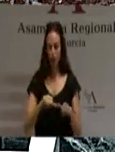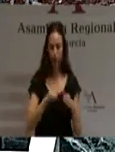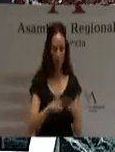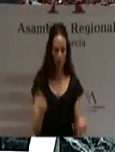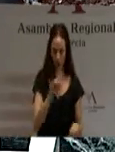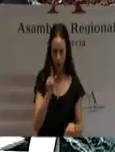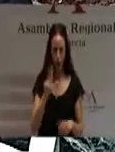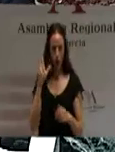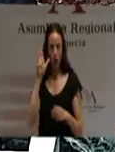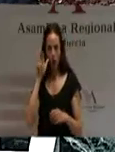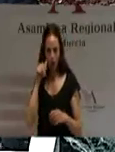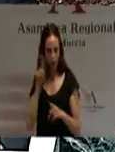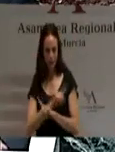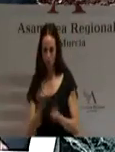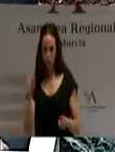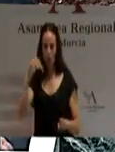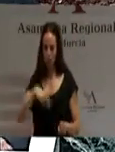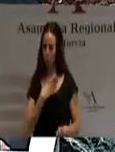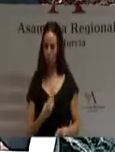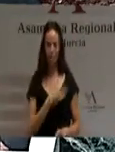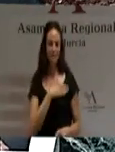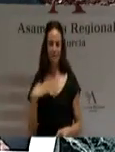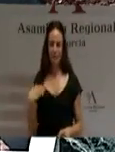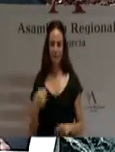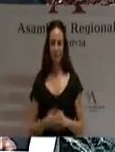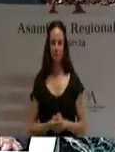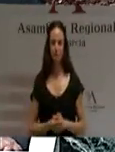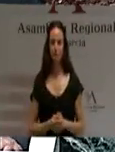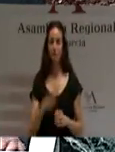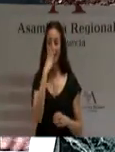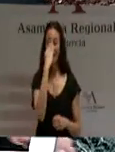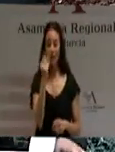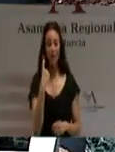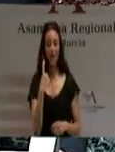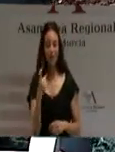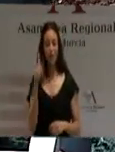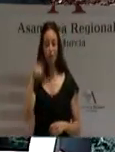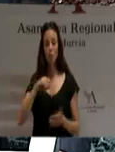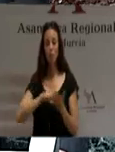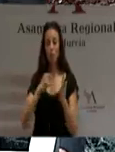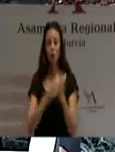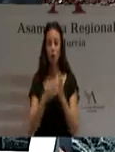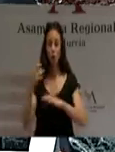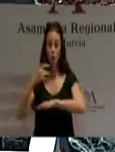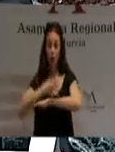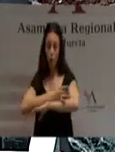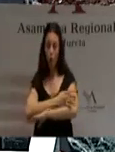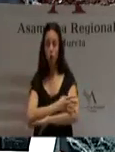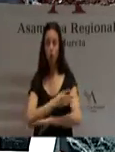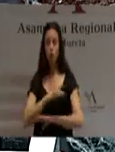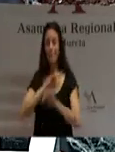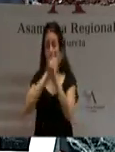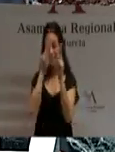Alicante. Señorías, si el AVE es necesario, también lo es el nuevo proyecto de Aeropuerto Internacional de Corbera